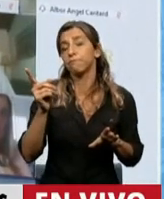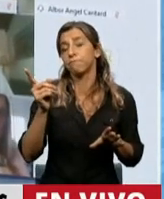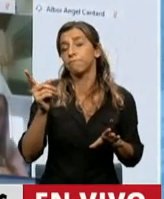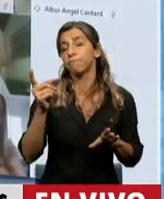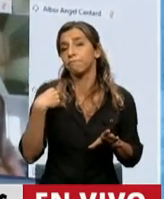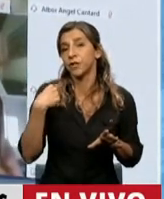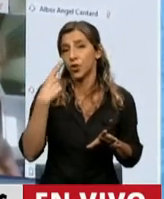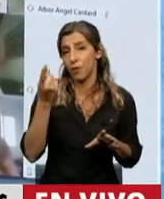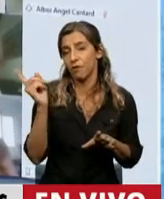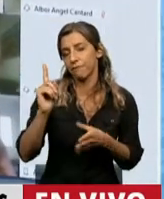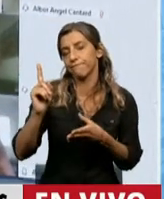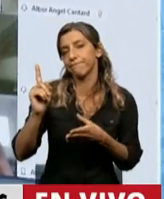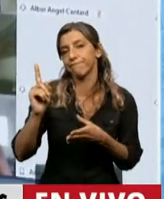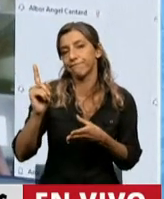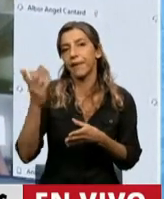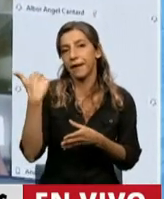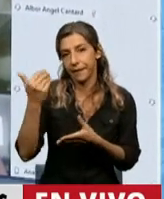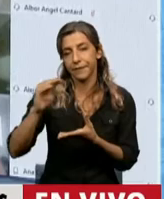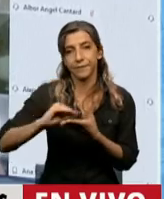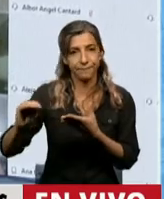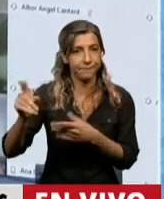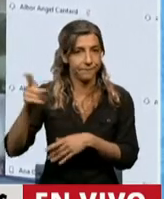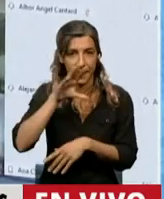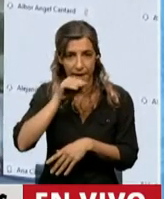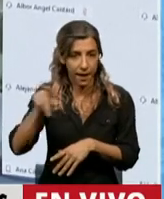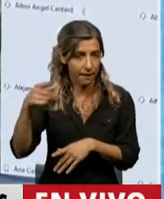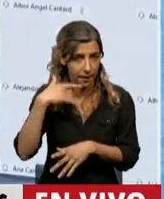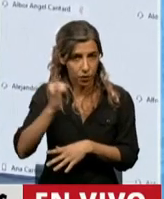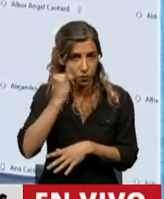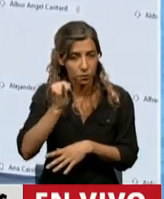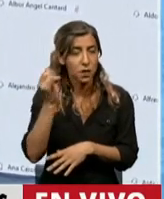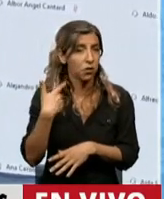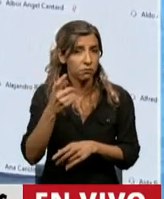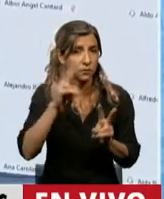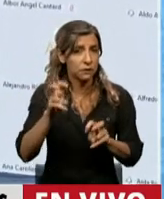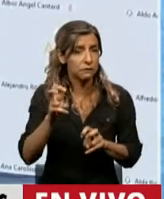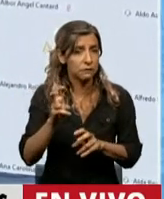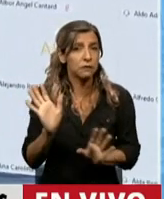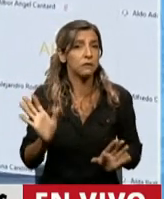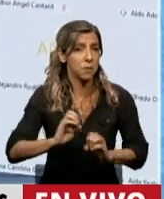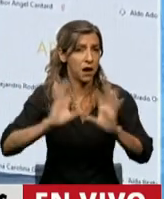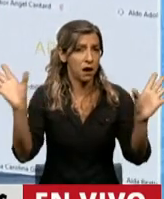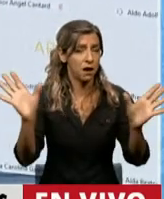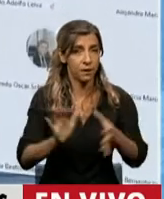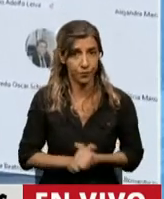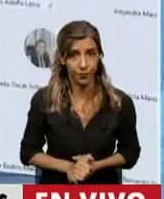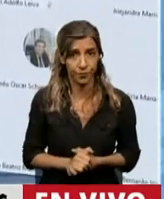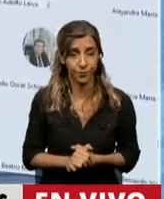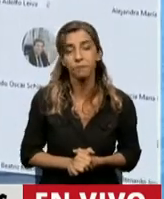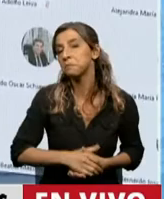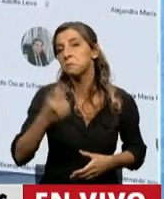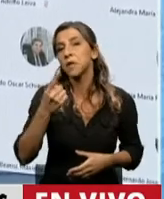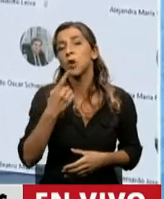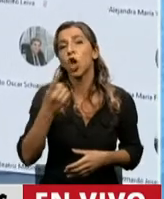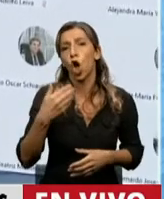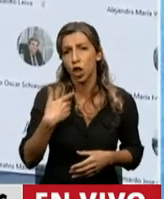Nicolás, hay un tema muy claro. Primero dicen que van a blindar